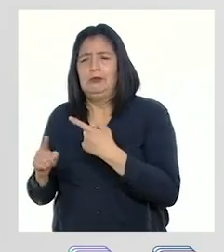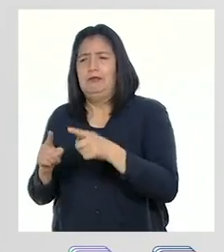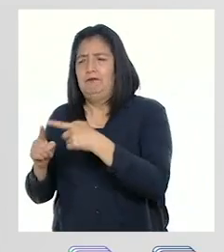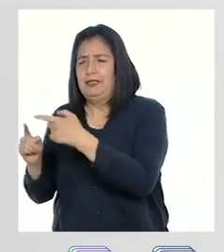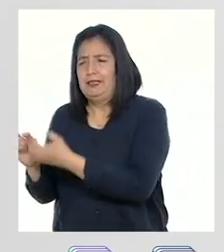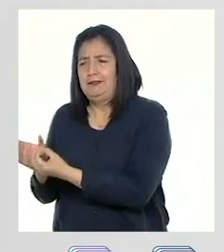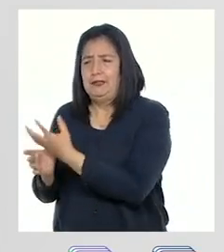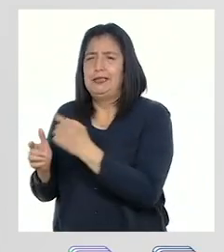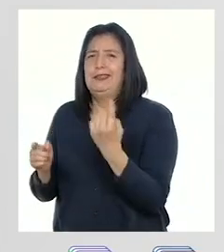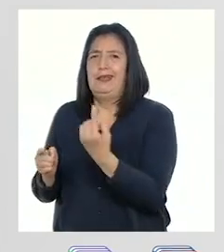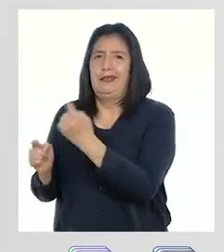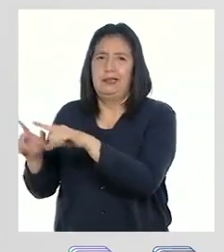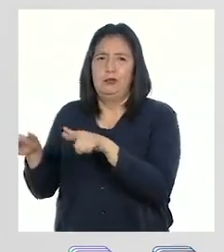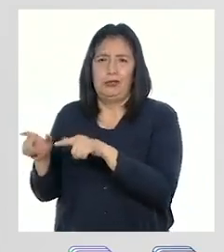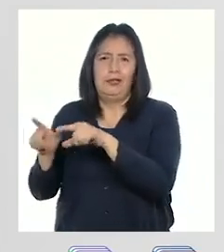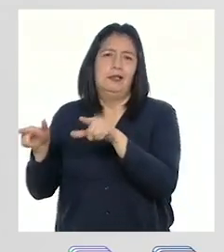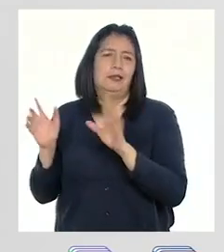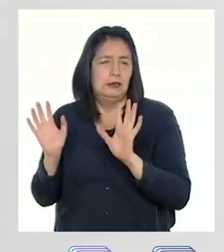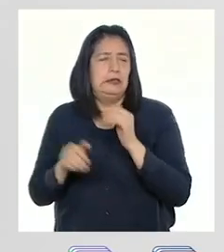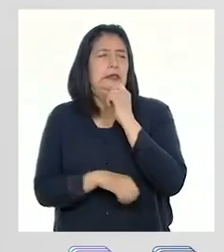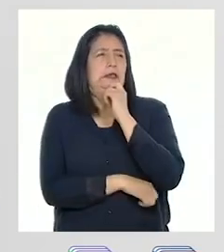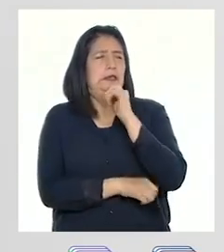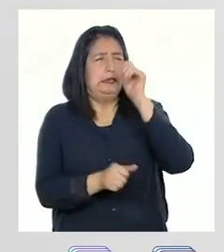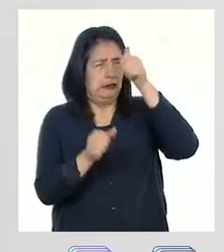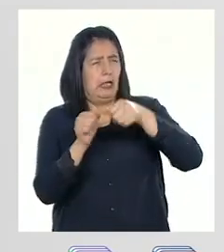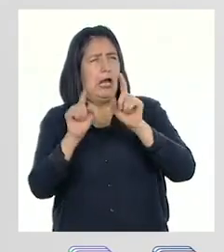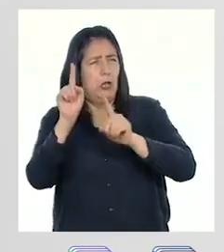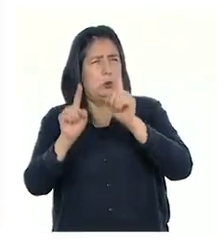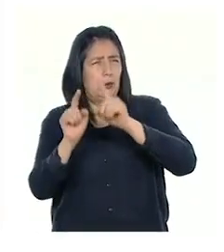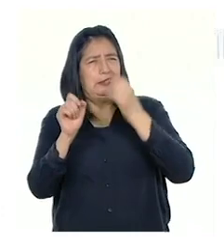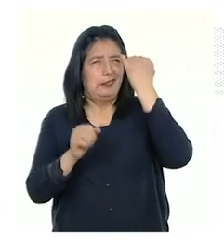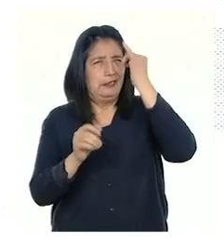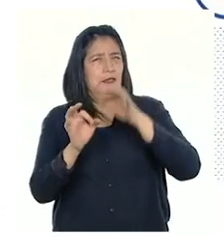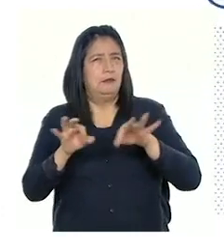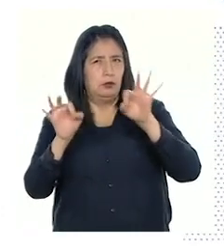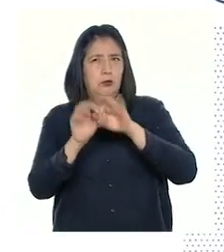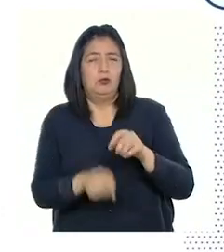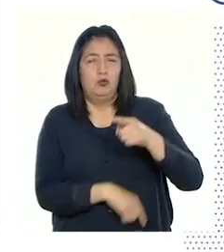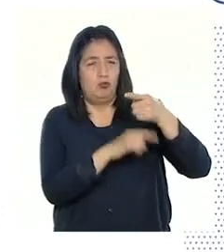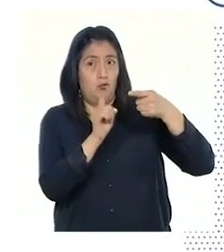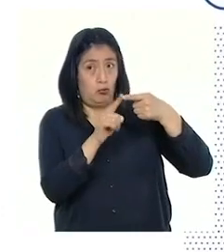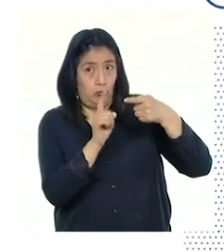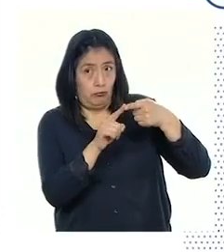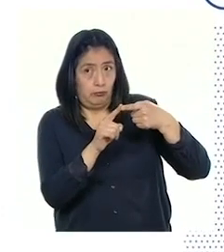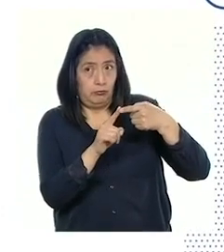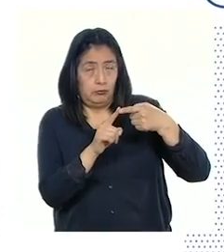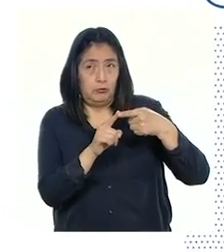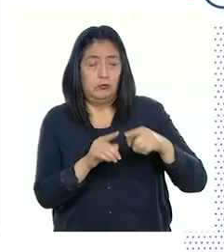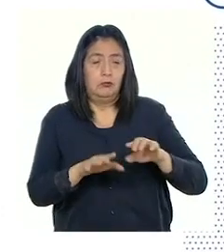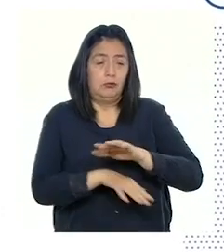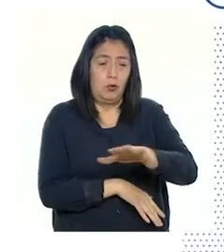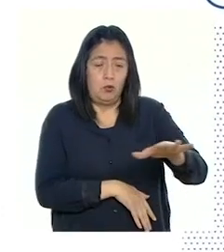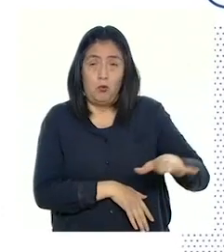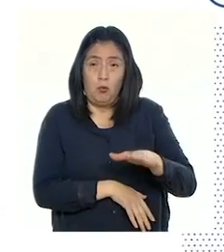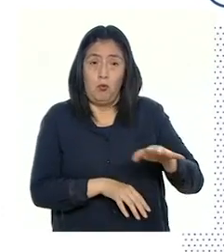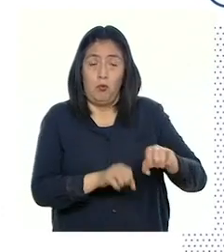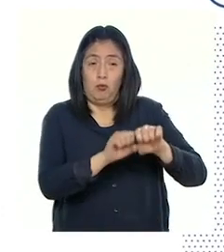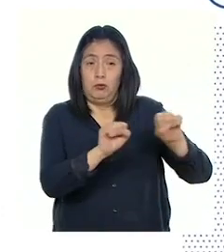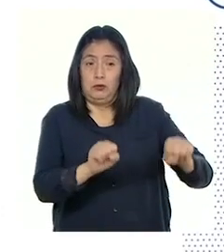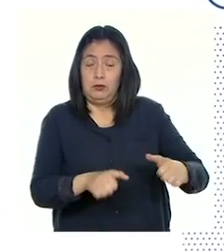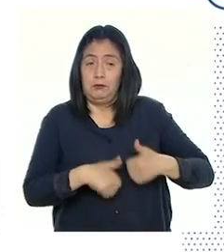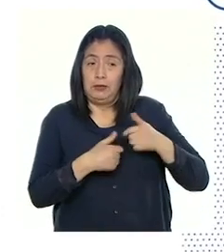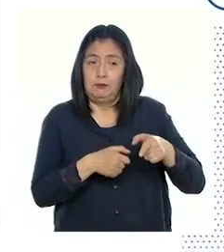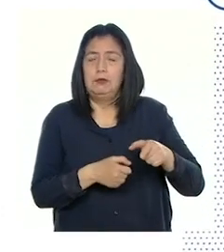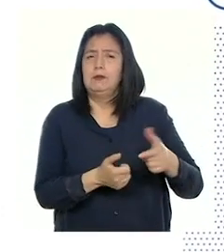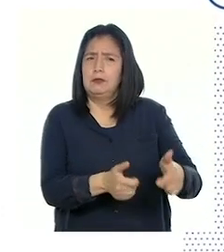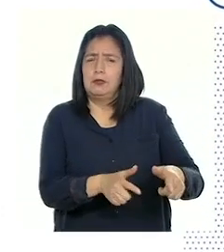vegetación que hay en cada lugar. Recordemos algunas ideas importantes. Punto número uno. Un ecosistema es un conjunto